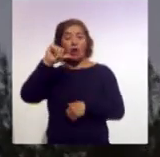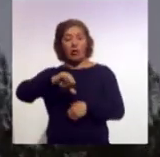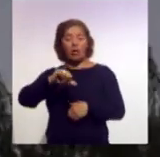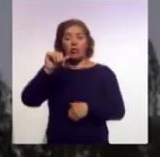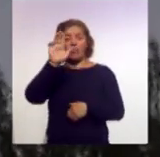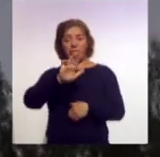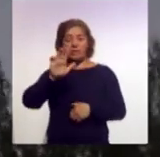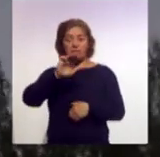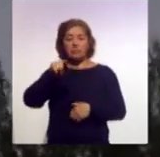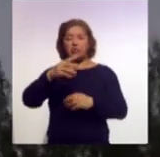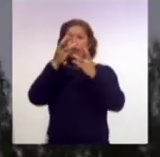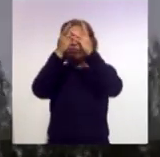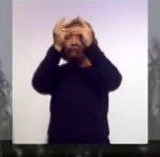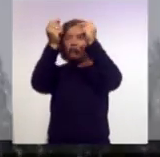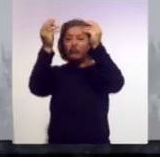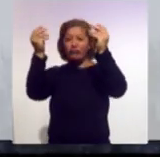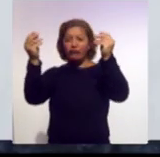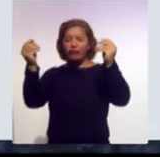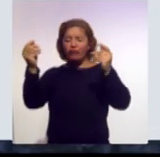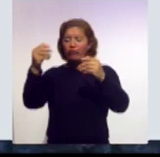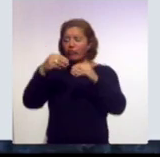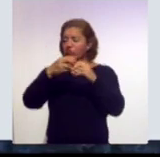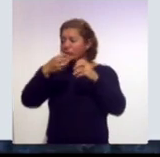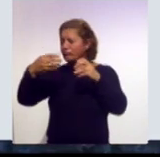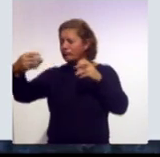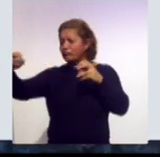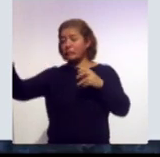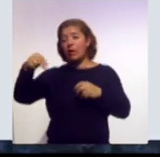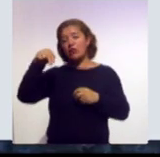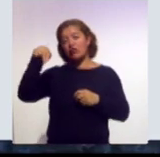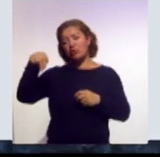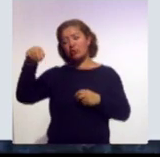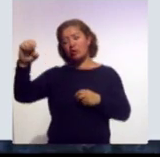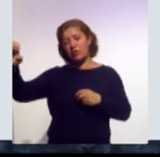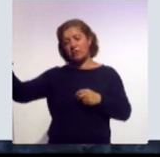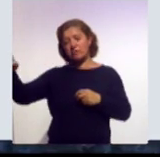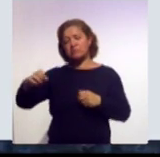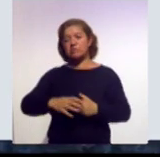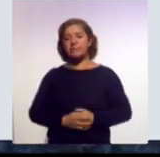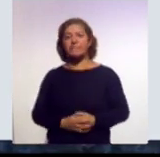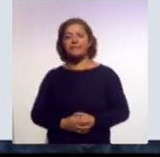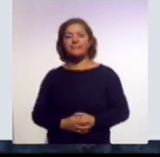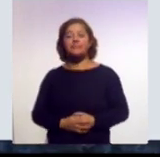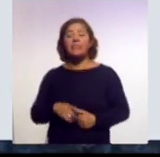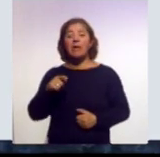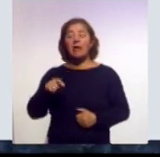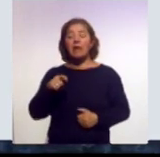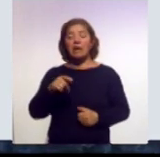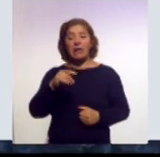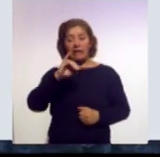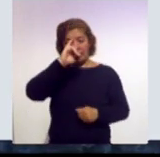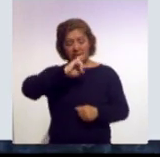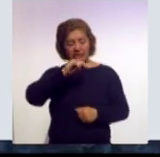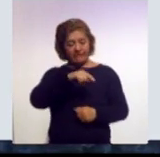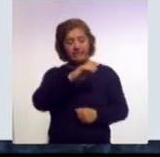emite se desplaza hacia el noreste del Coloso. Enrique Guevara, de Gestión de Riesgo de Desastres del Cenapred, indicó que el